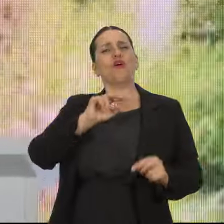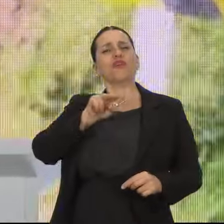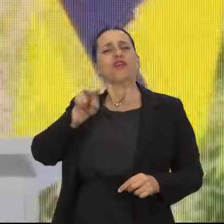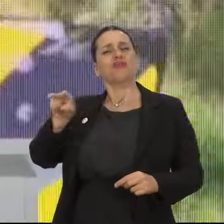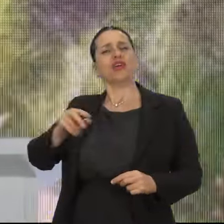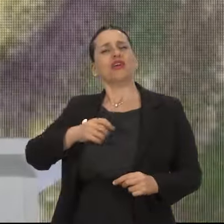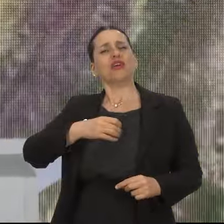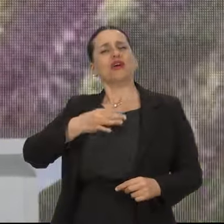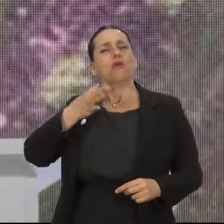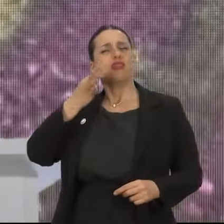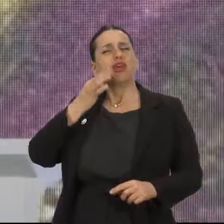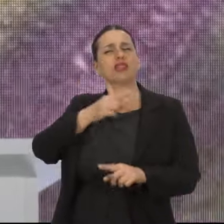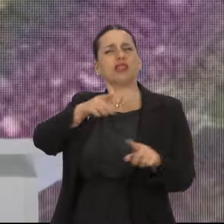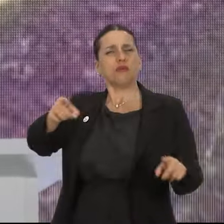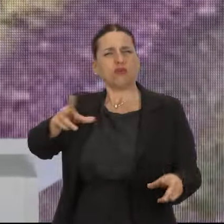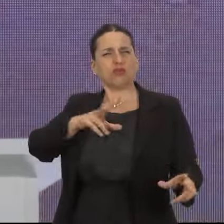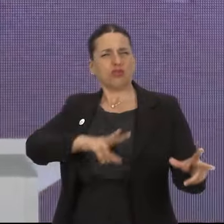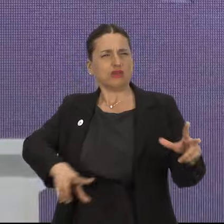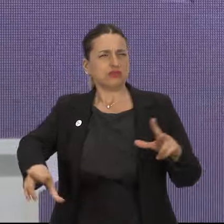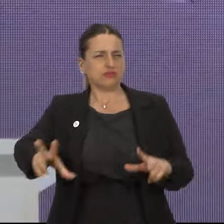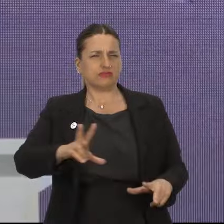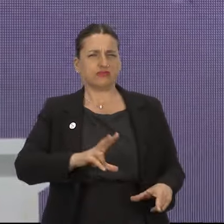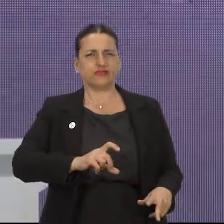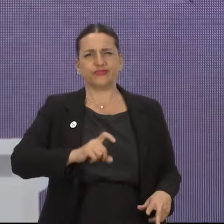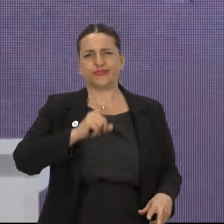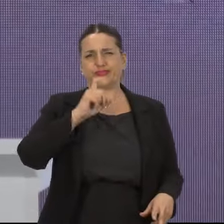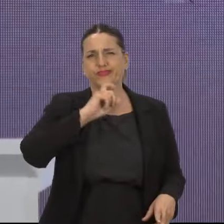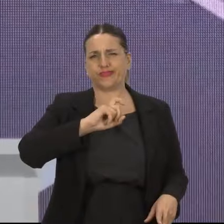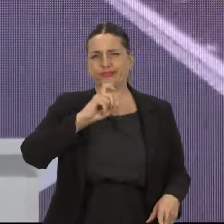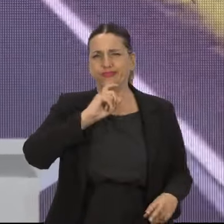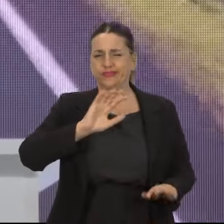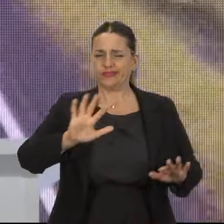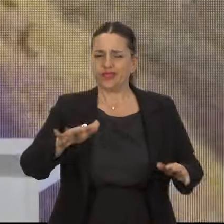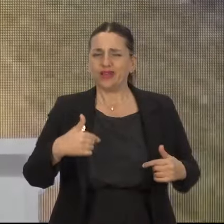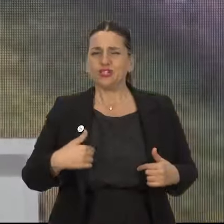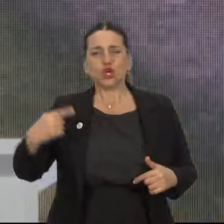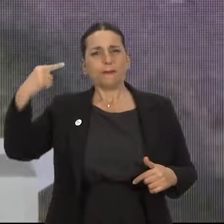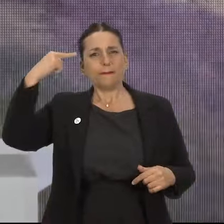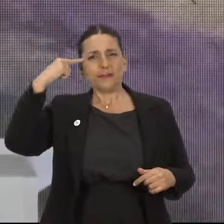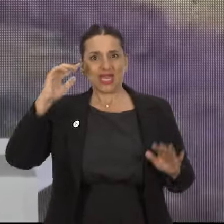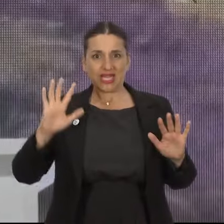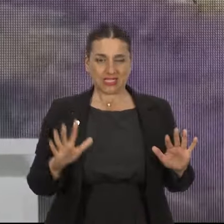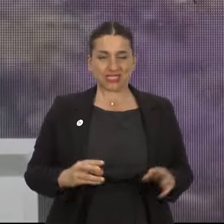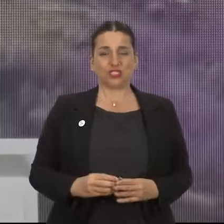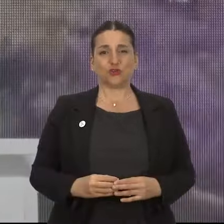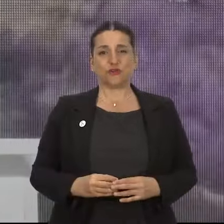pero uno escucha algunas declaraciones que están lejos de la realidad. A mí me da la sensación